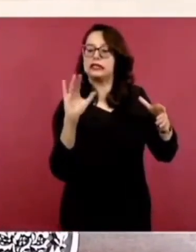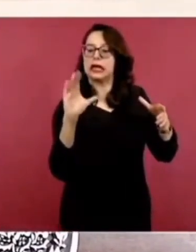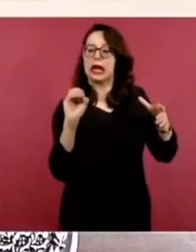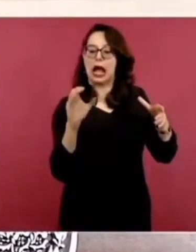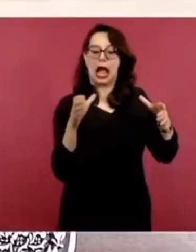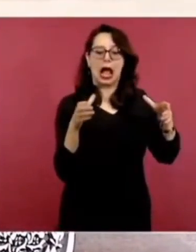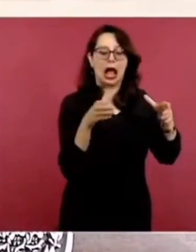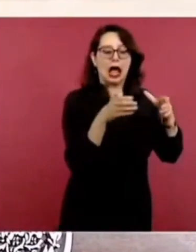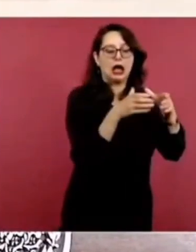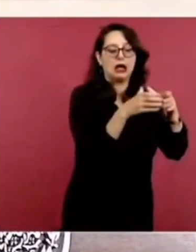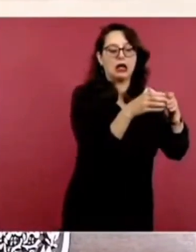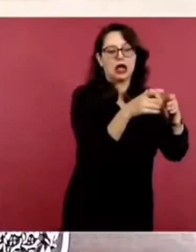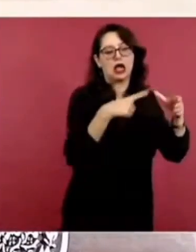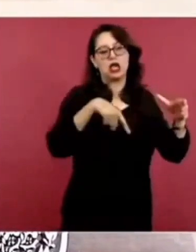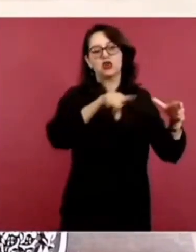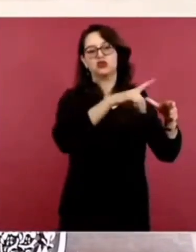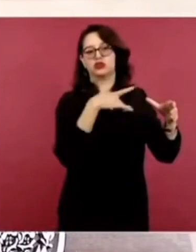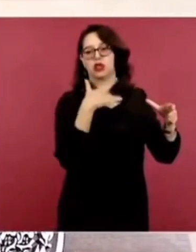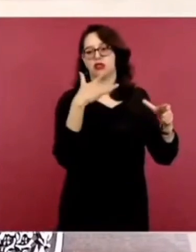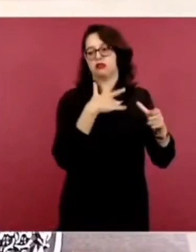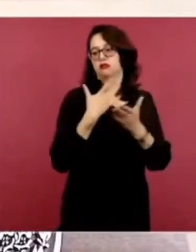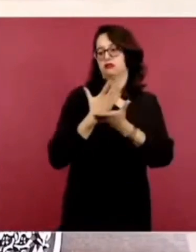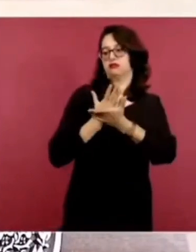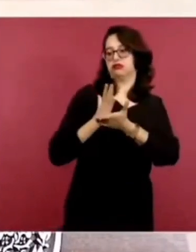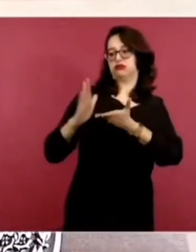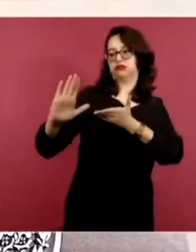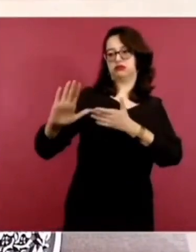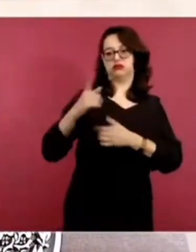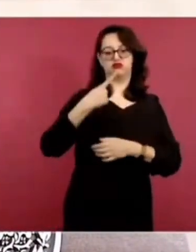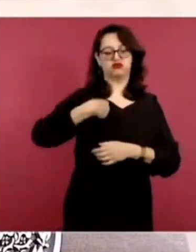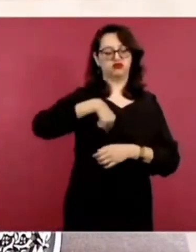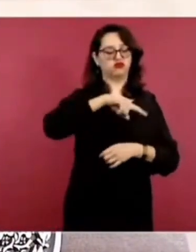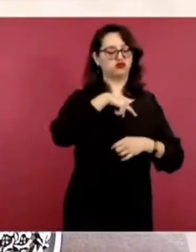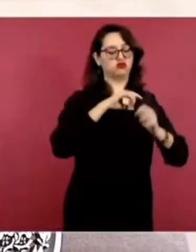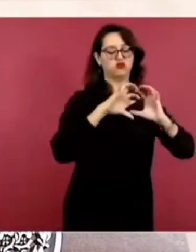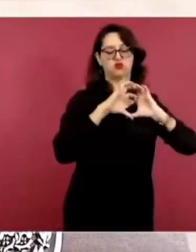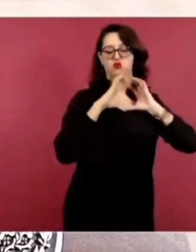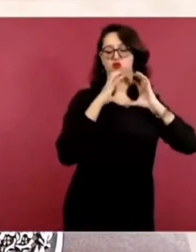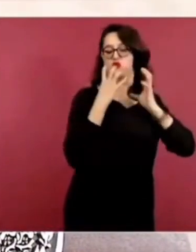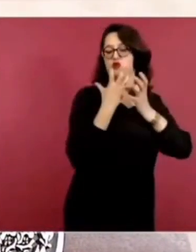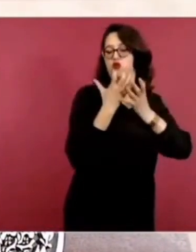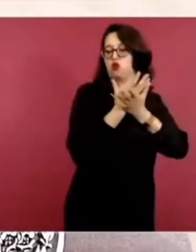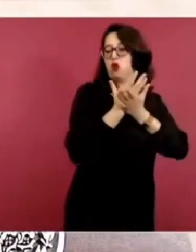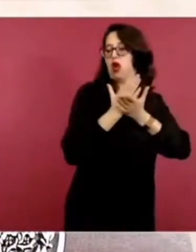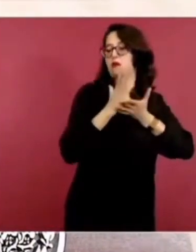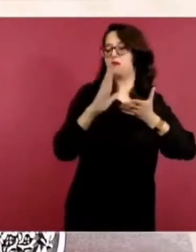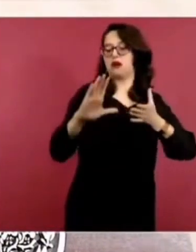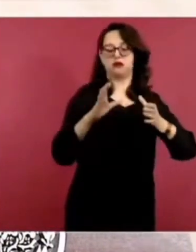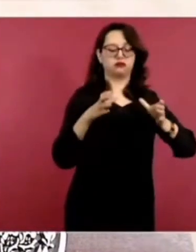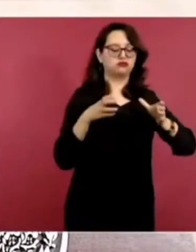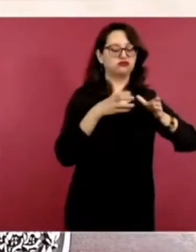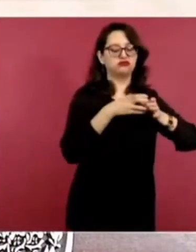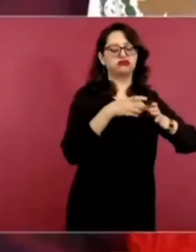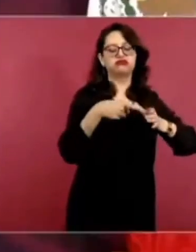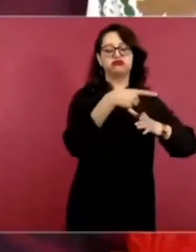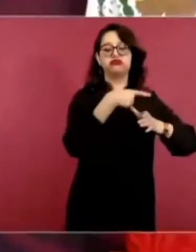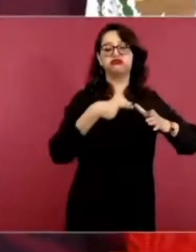es distinto en lo que es el llamado círculo rojo.